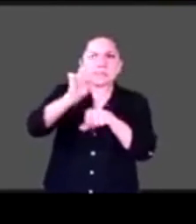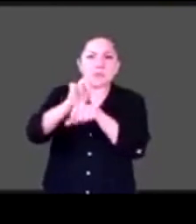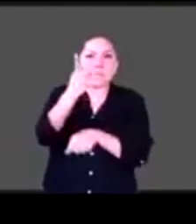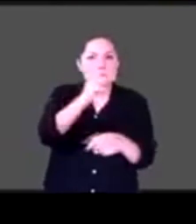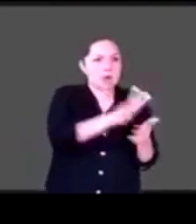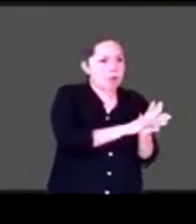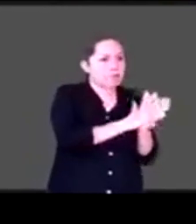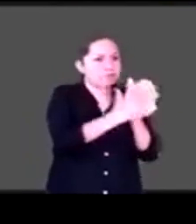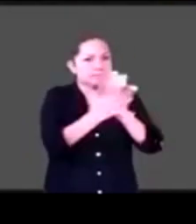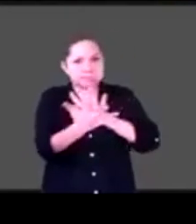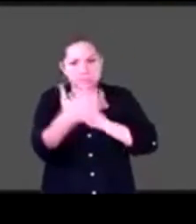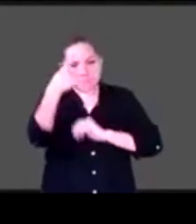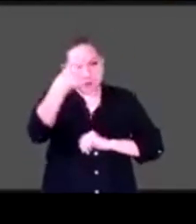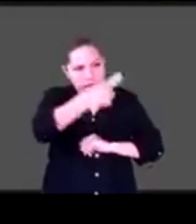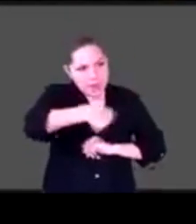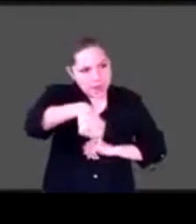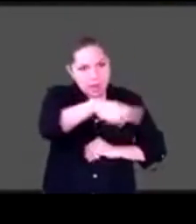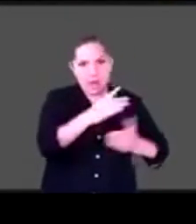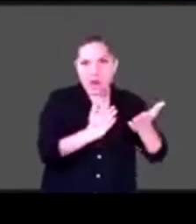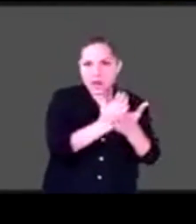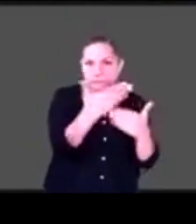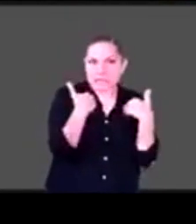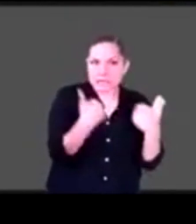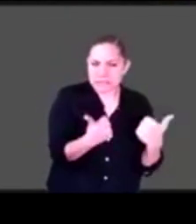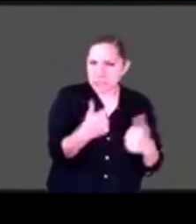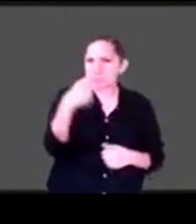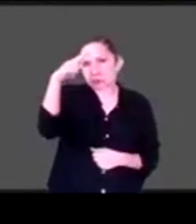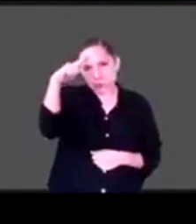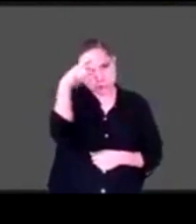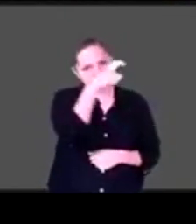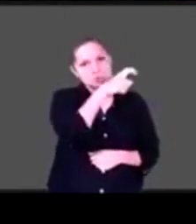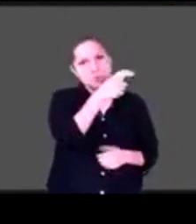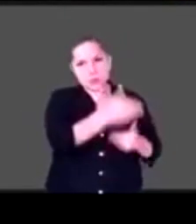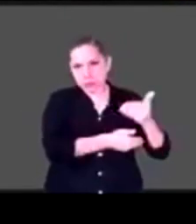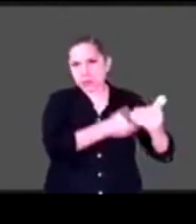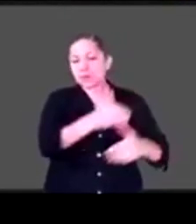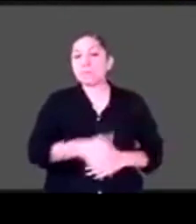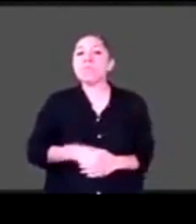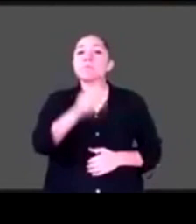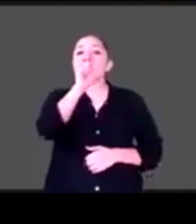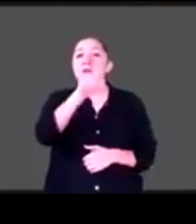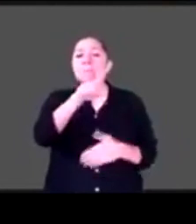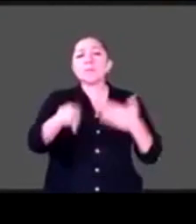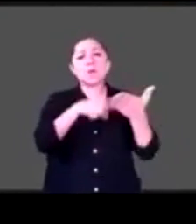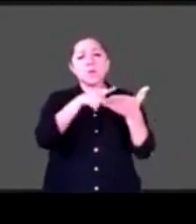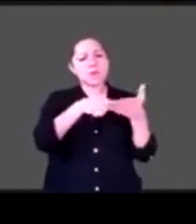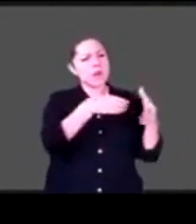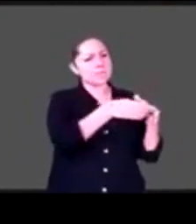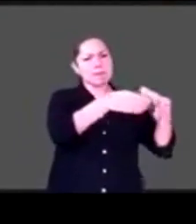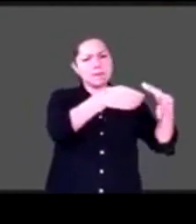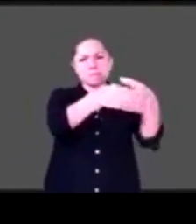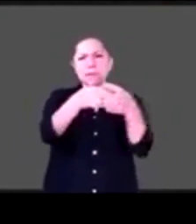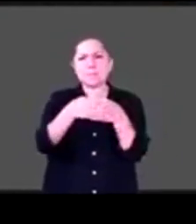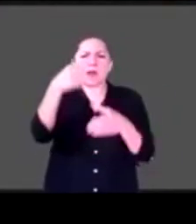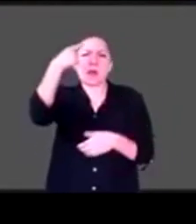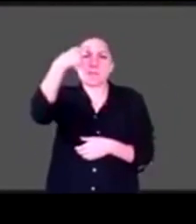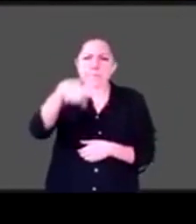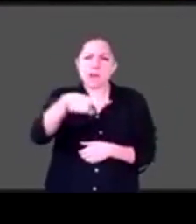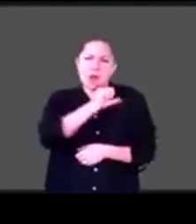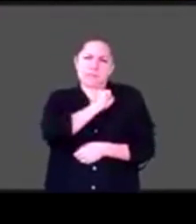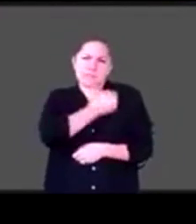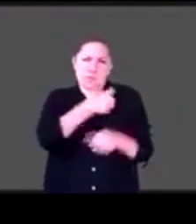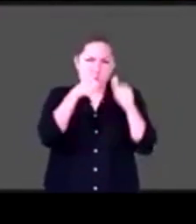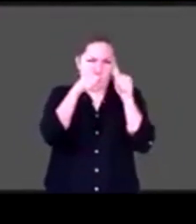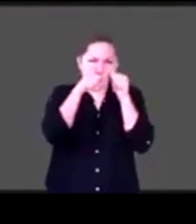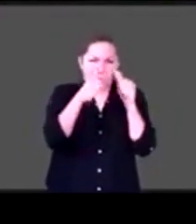centros de salud o casas de salud, que en estas localidades no existen, y si en algún caso existe,